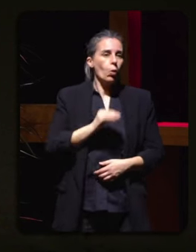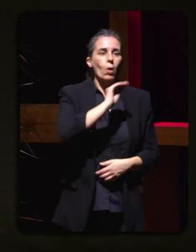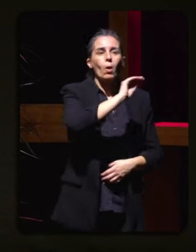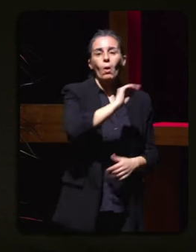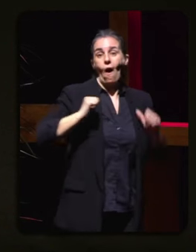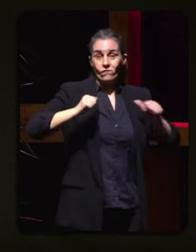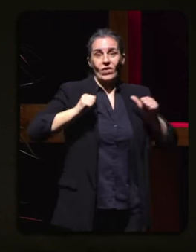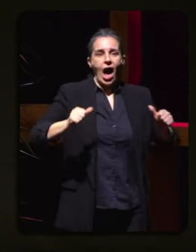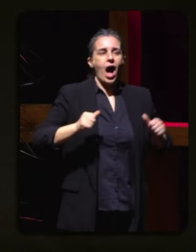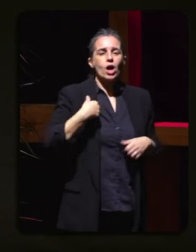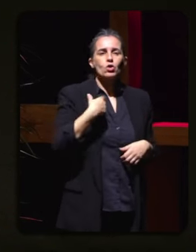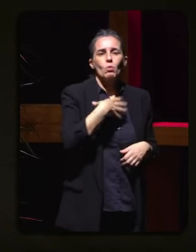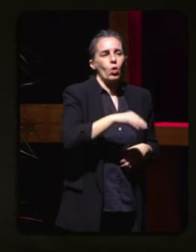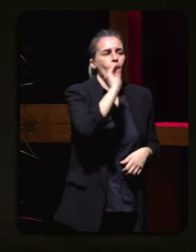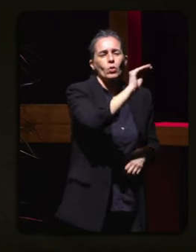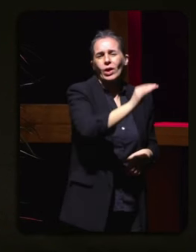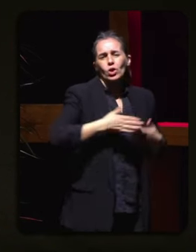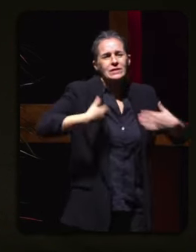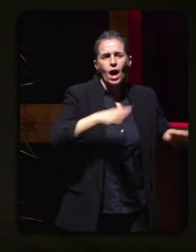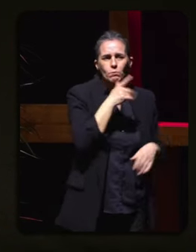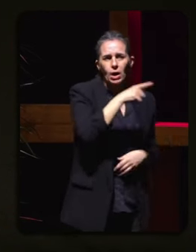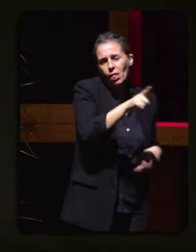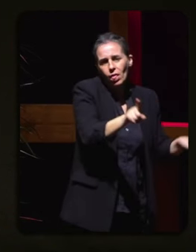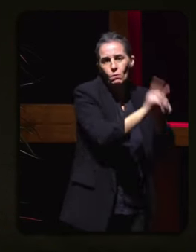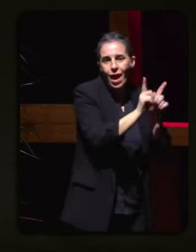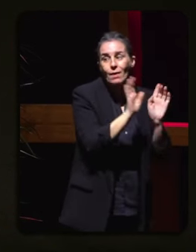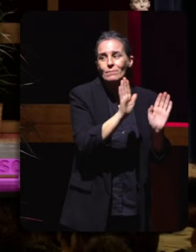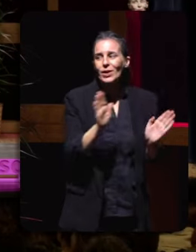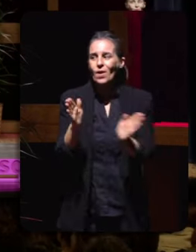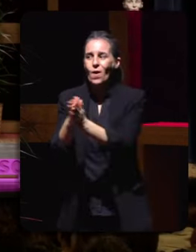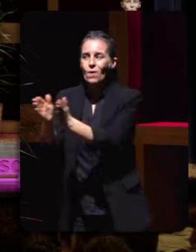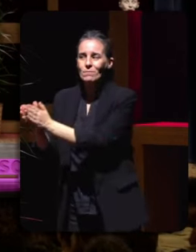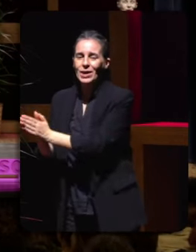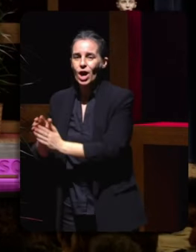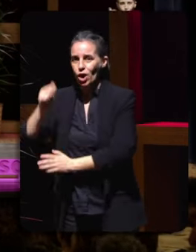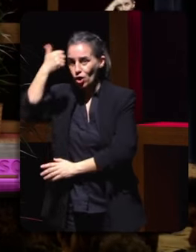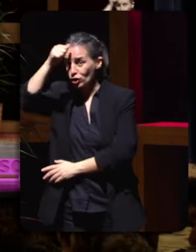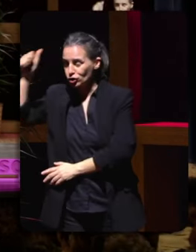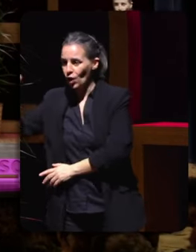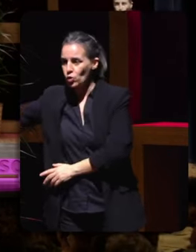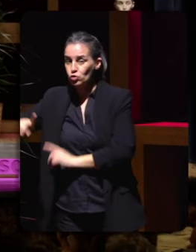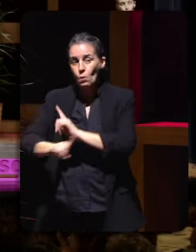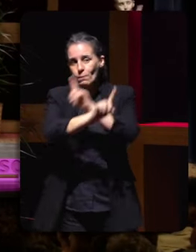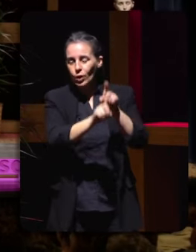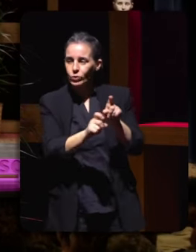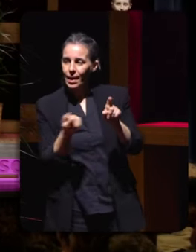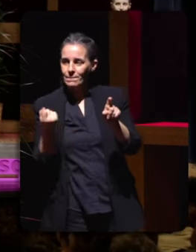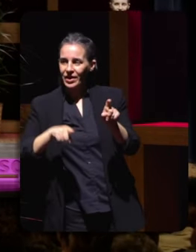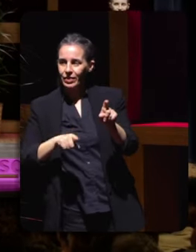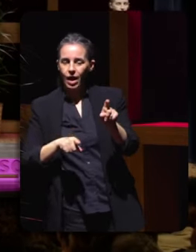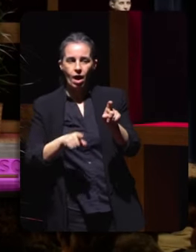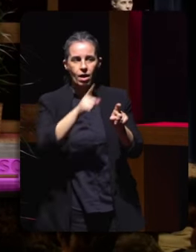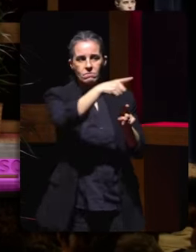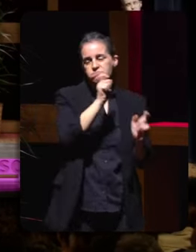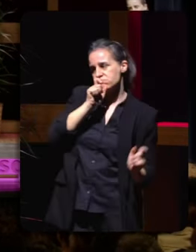porque nada lle sentaba mal os meus compañeros facendo unha pregunta similar recibían un exabrupto pero